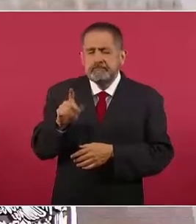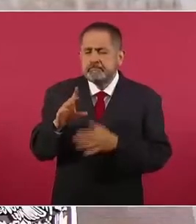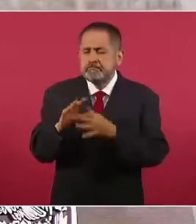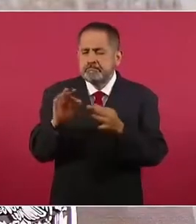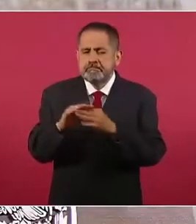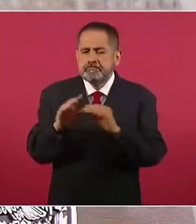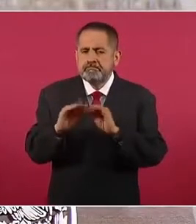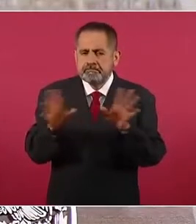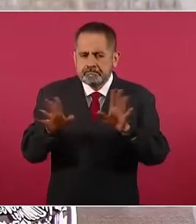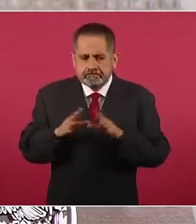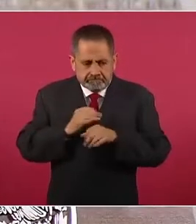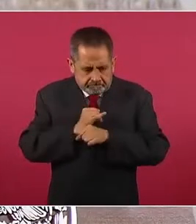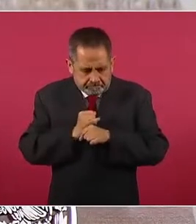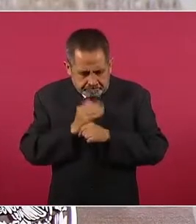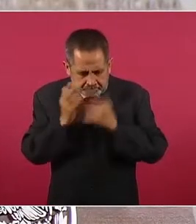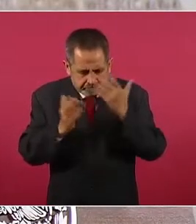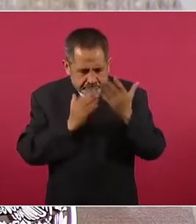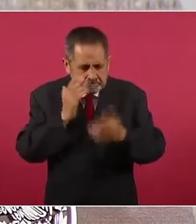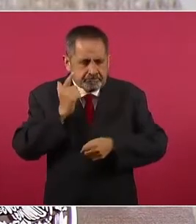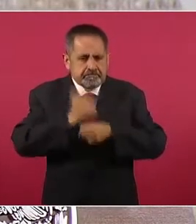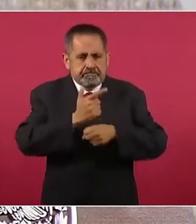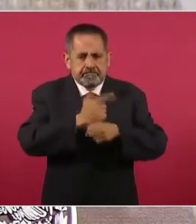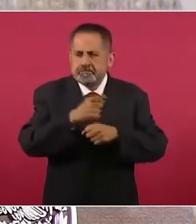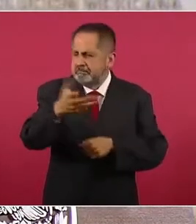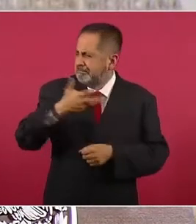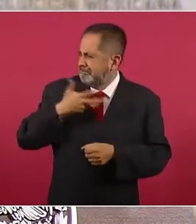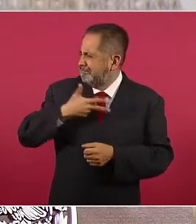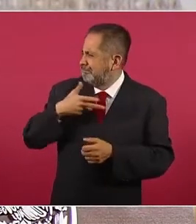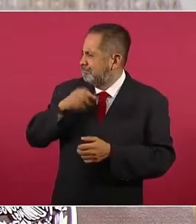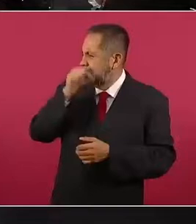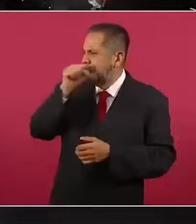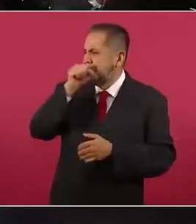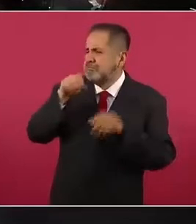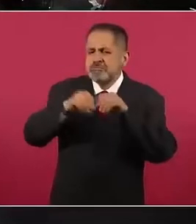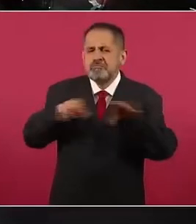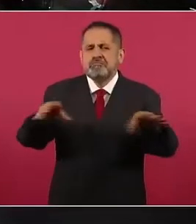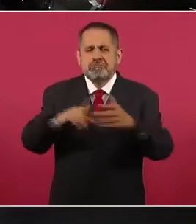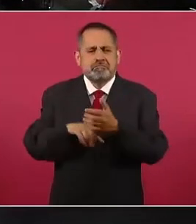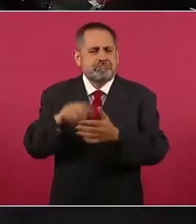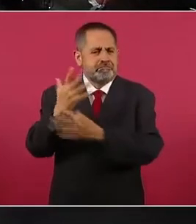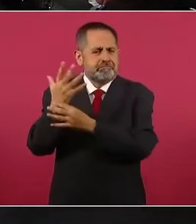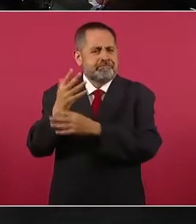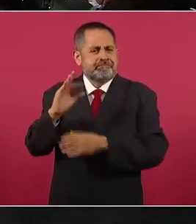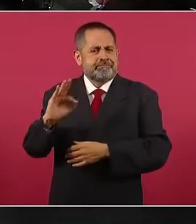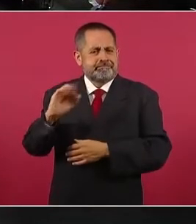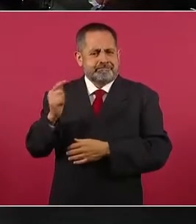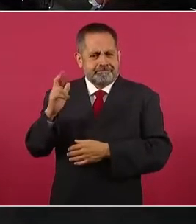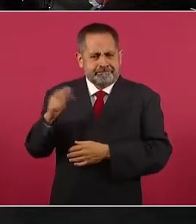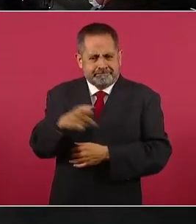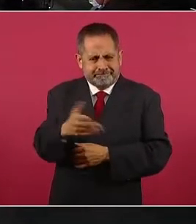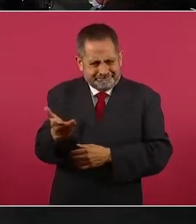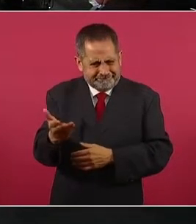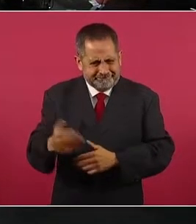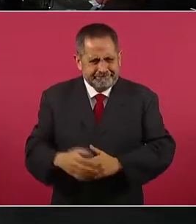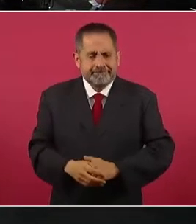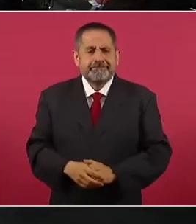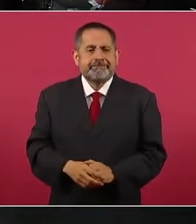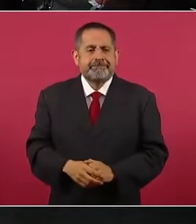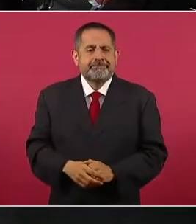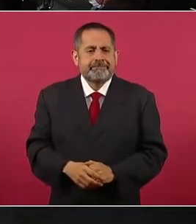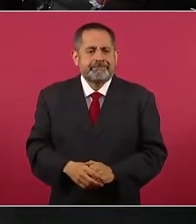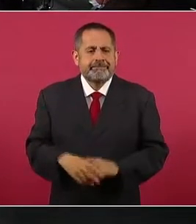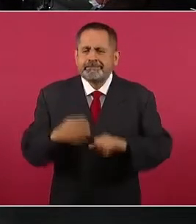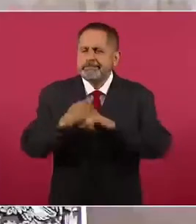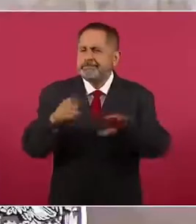estudiando, analizando. No tienen el boletín o el